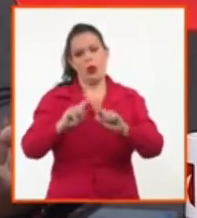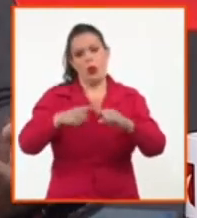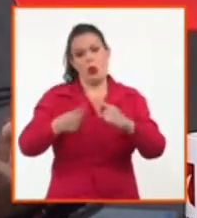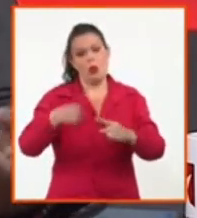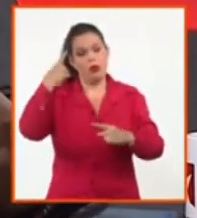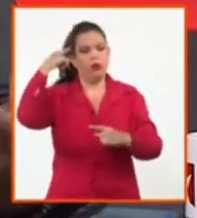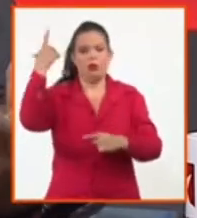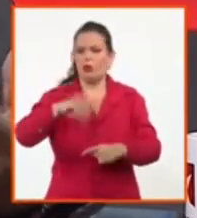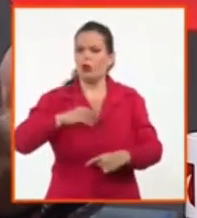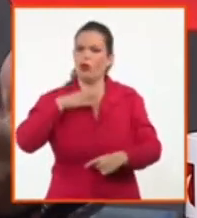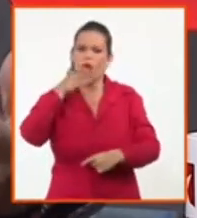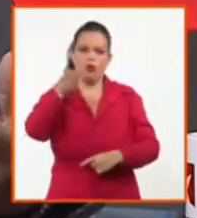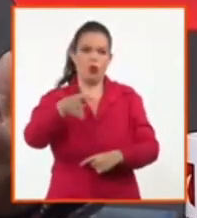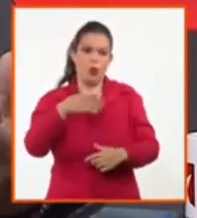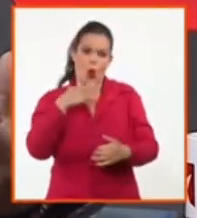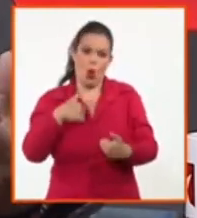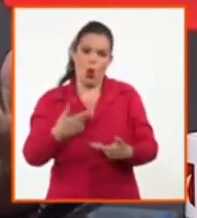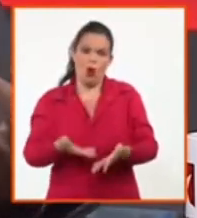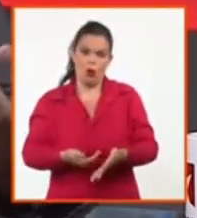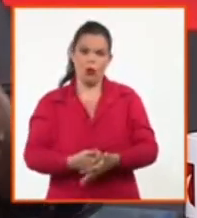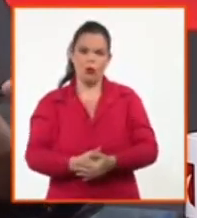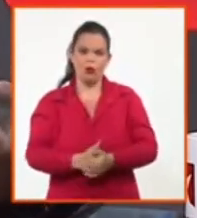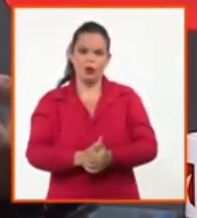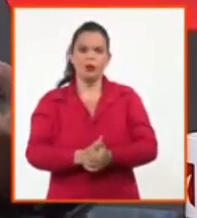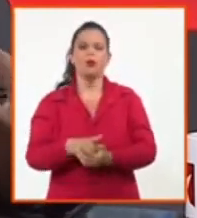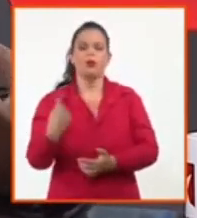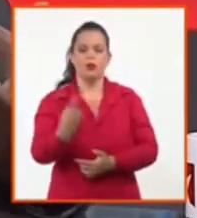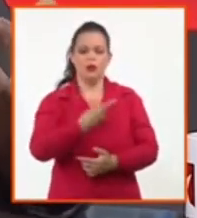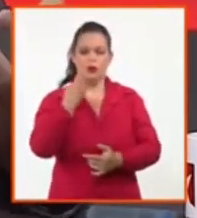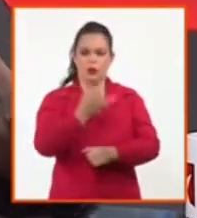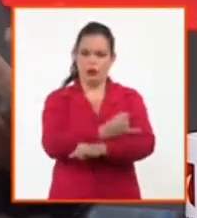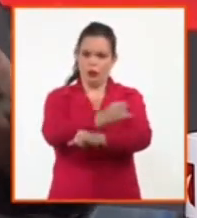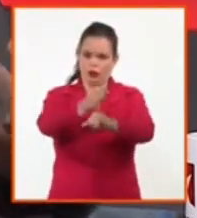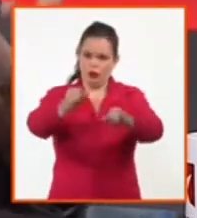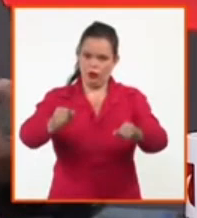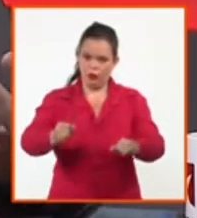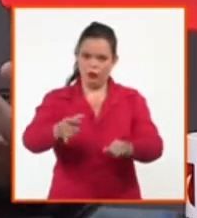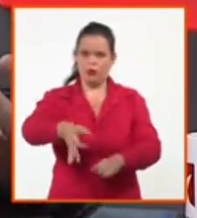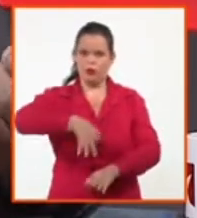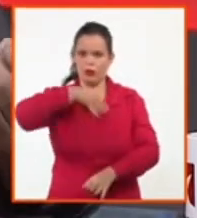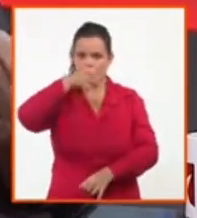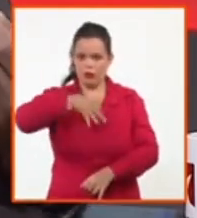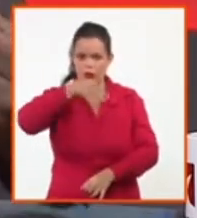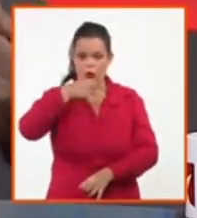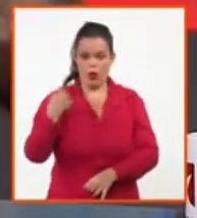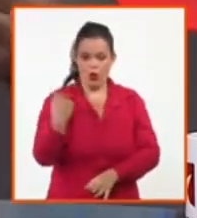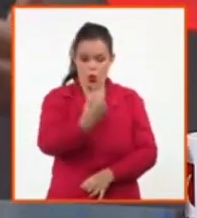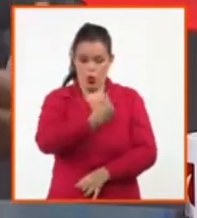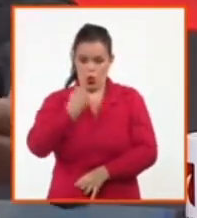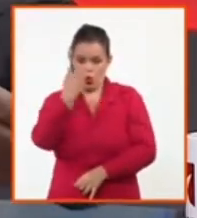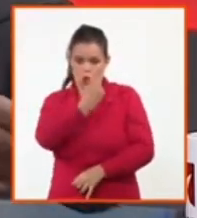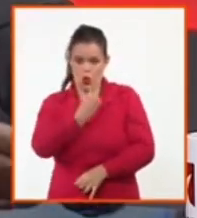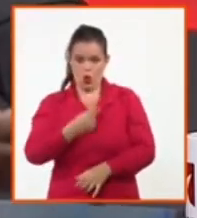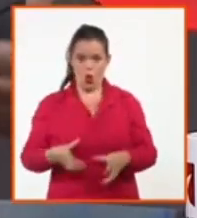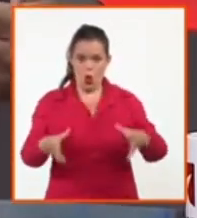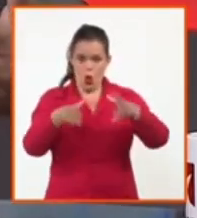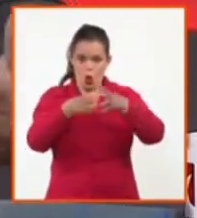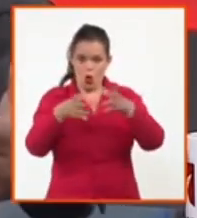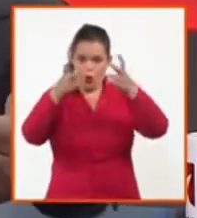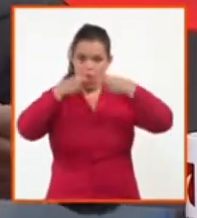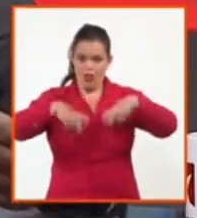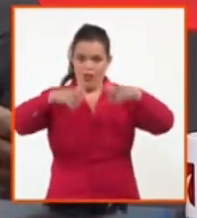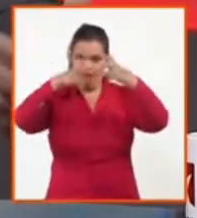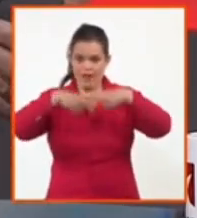le podemos transmitir a nuestra población de que los que hacemos vacunas vamos a estar siempre delante